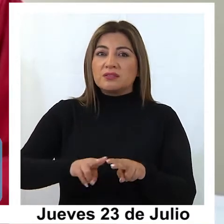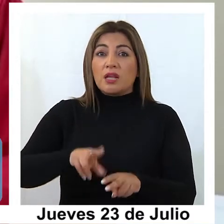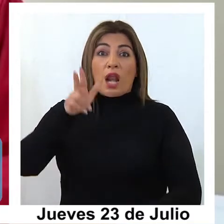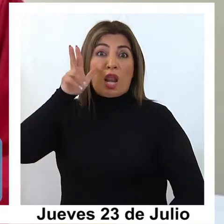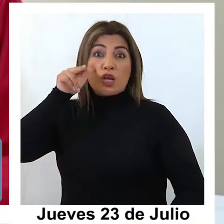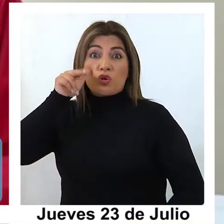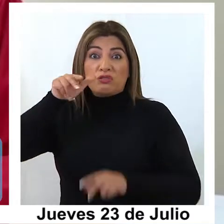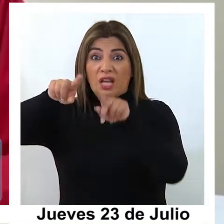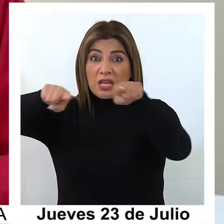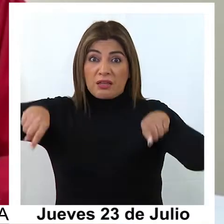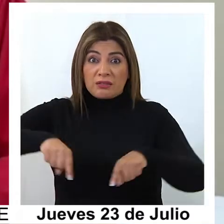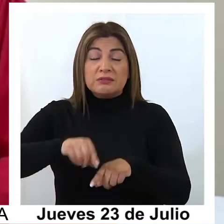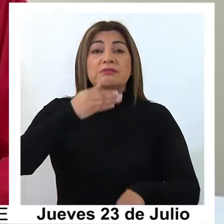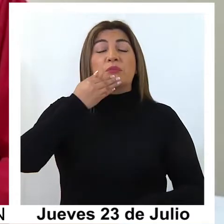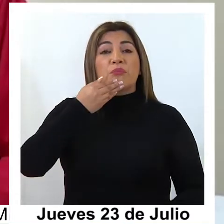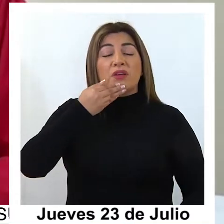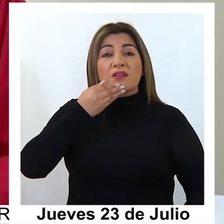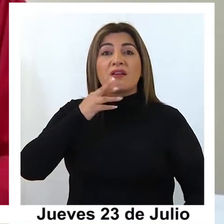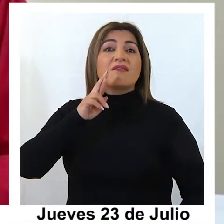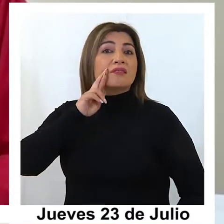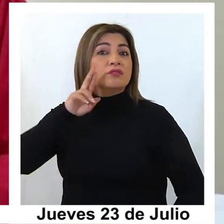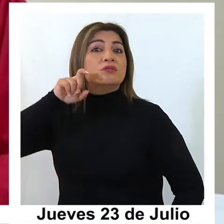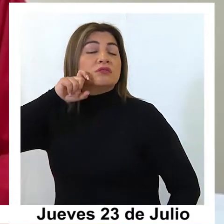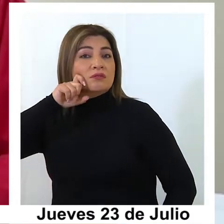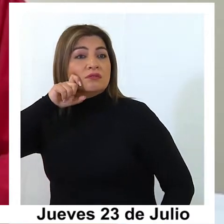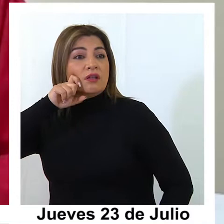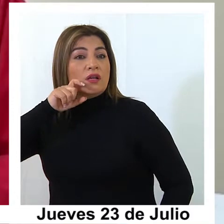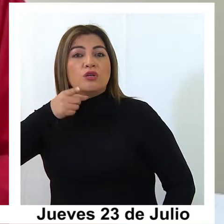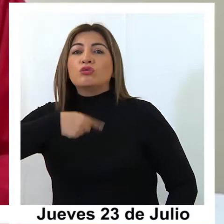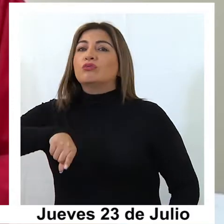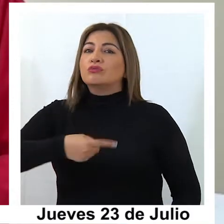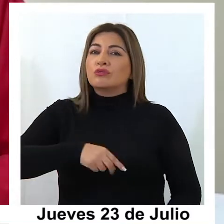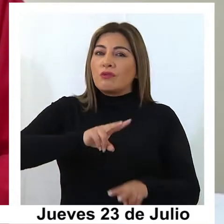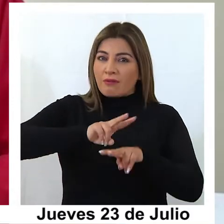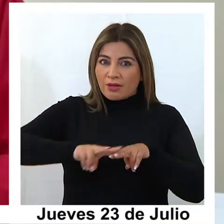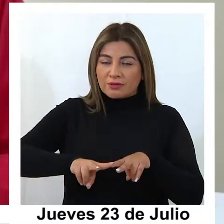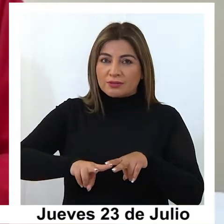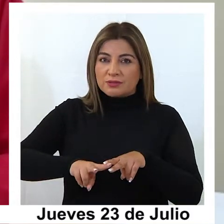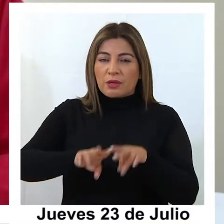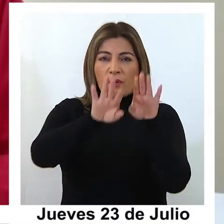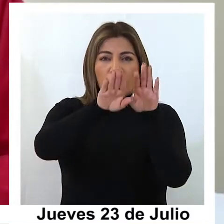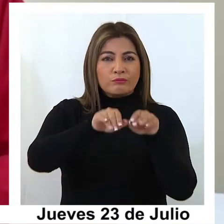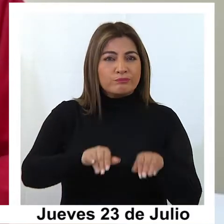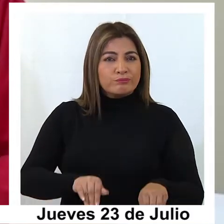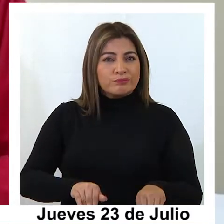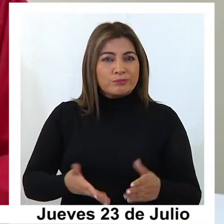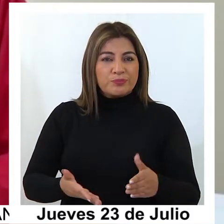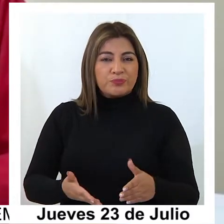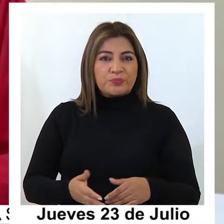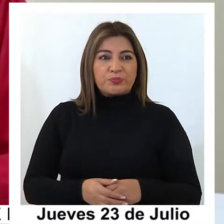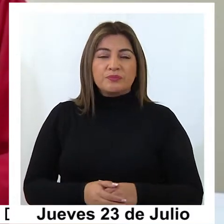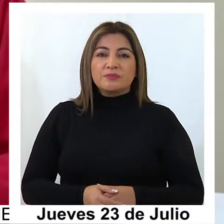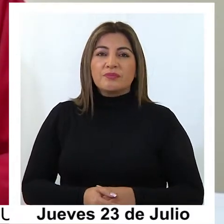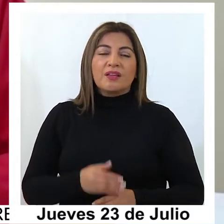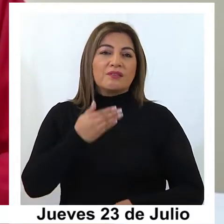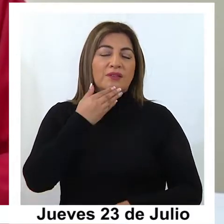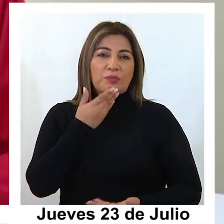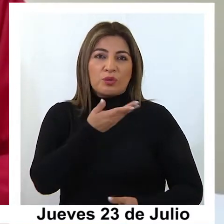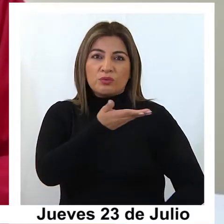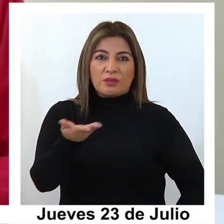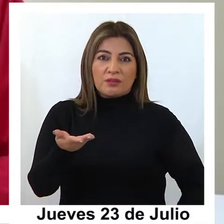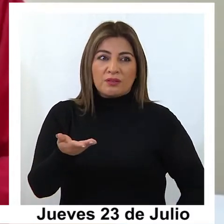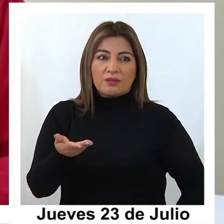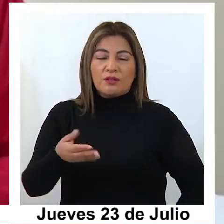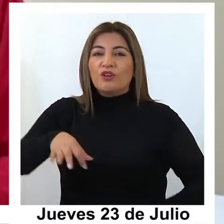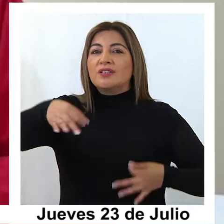notarías y en el Registro Civil, pero ahora también lo hacemos en línea absolutamente y es también conocido